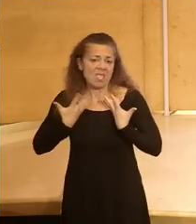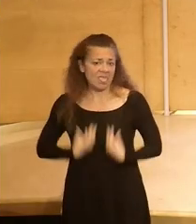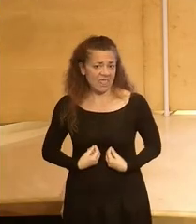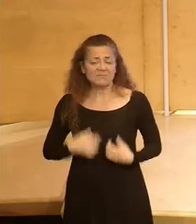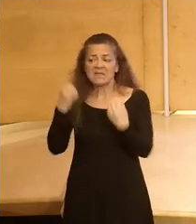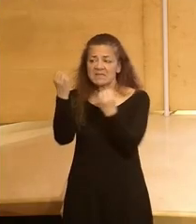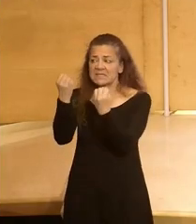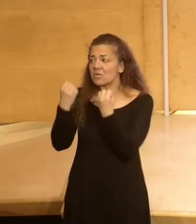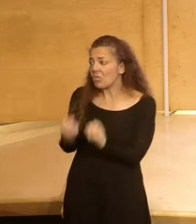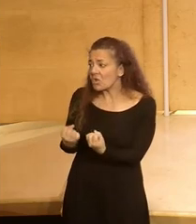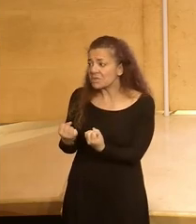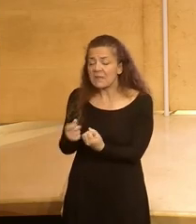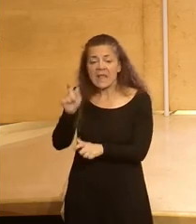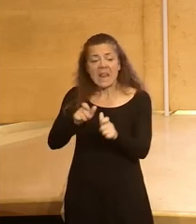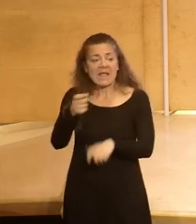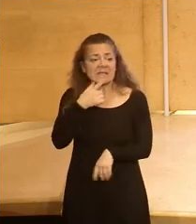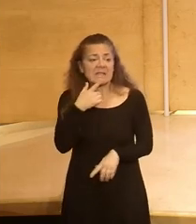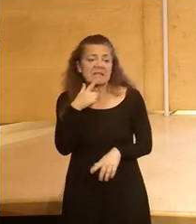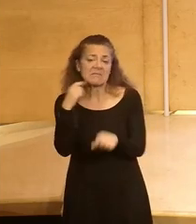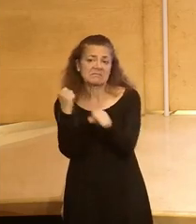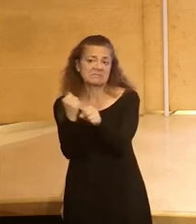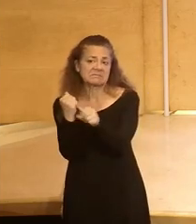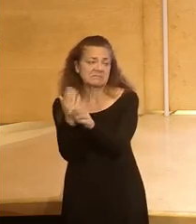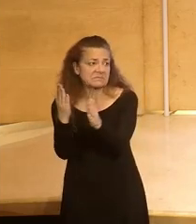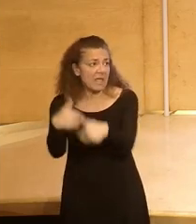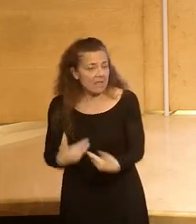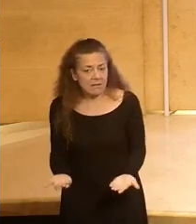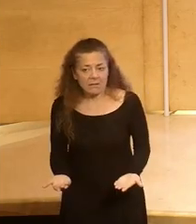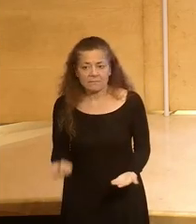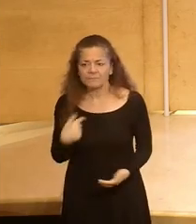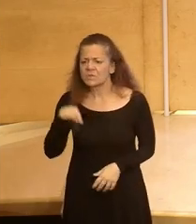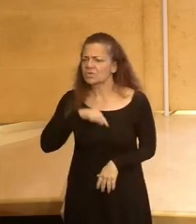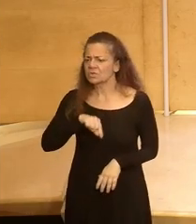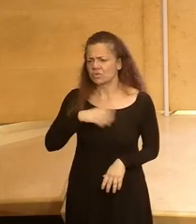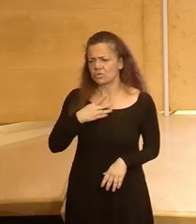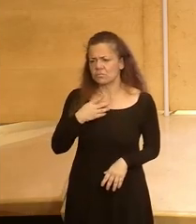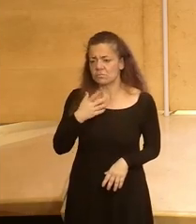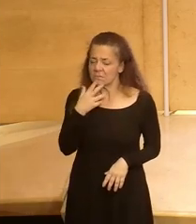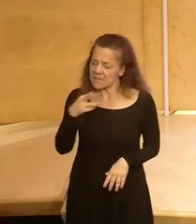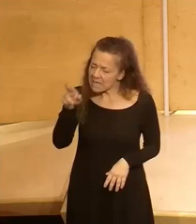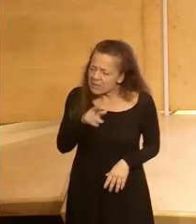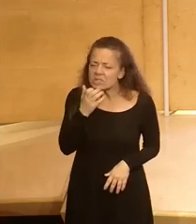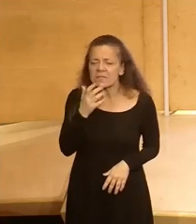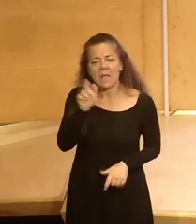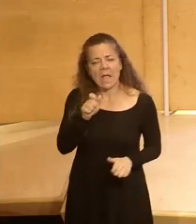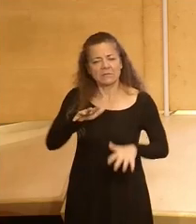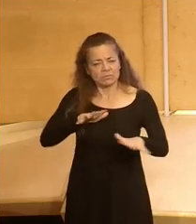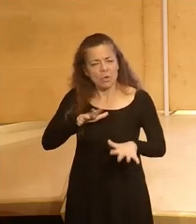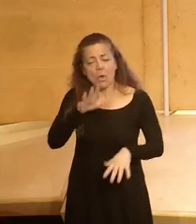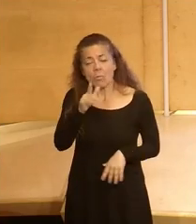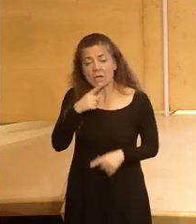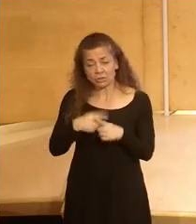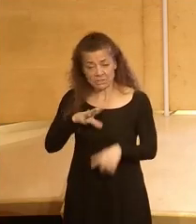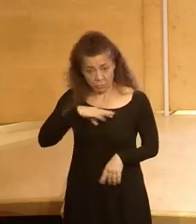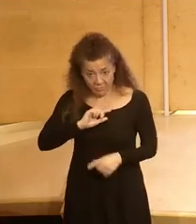las instituciones la gente sintiendo que no hacen su función pero yo creo que insisto que si la gente se moviliza por lo que cree que puede